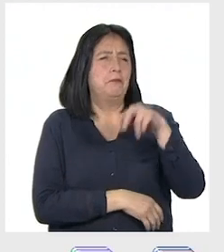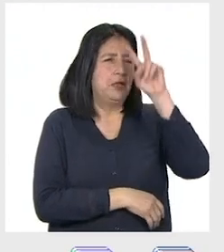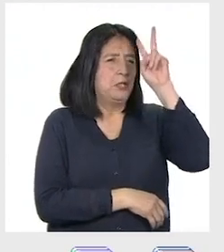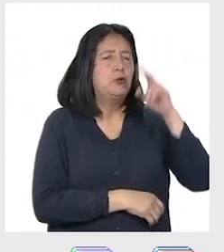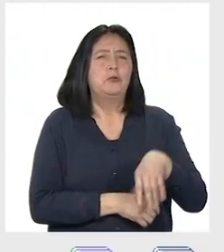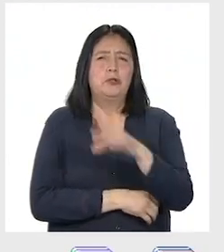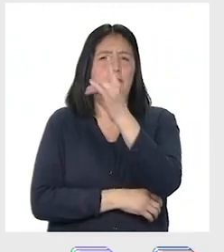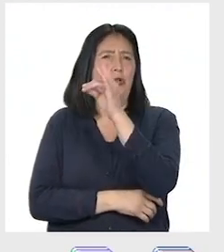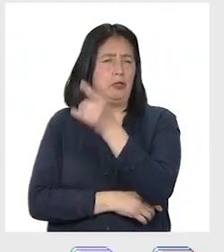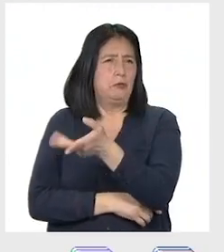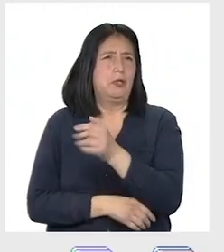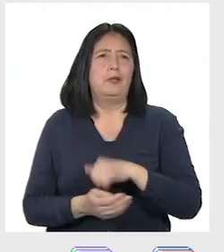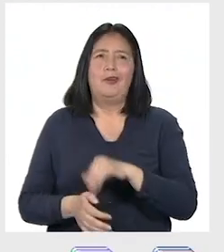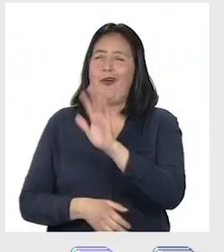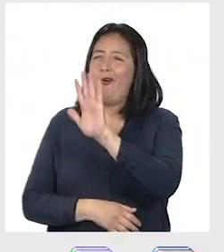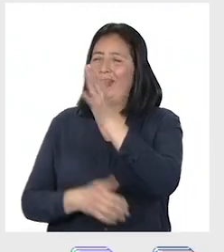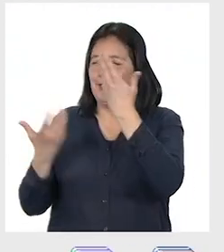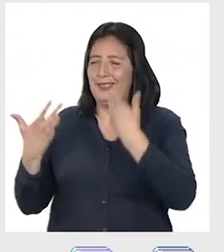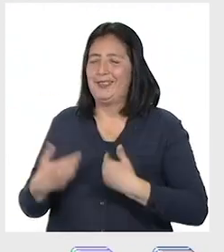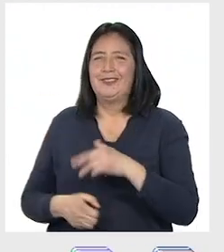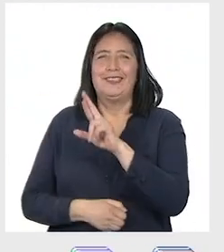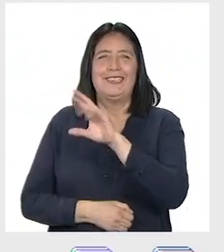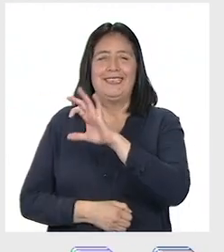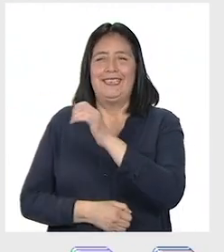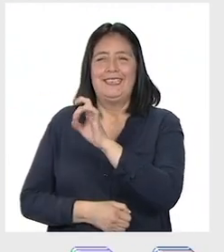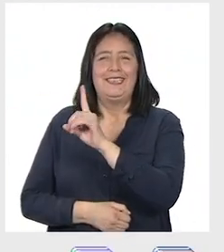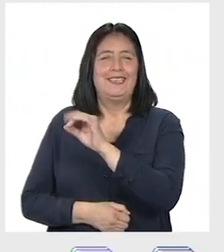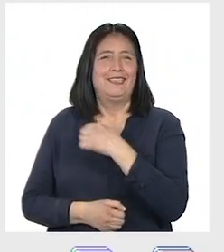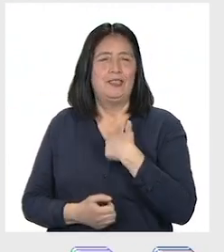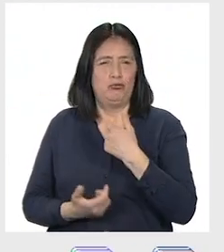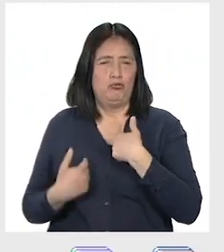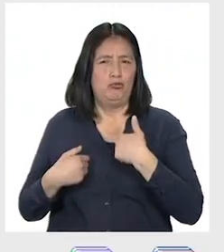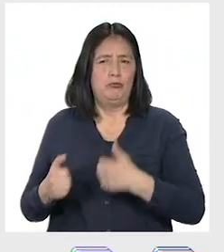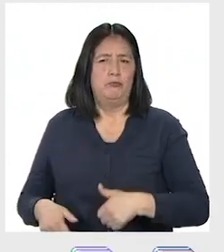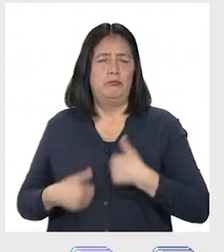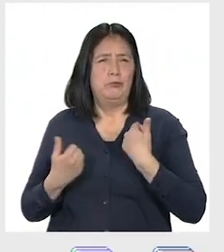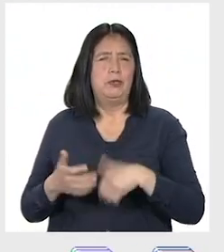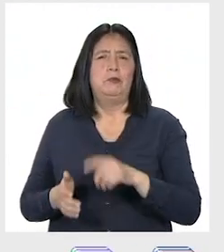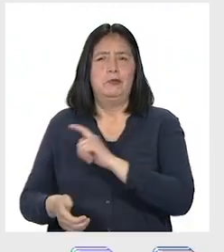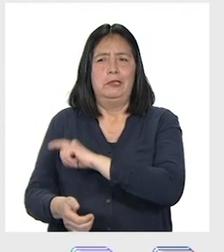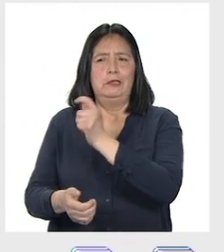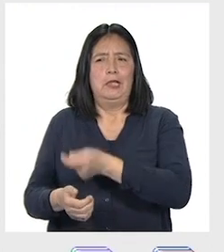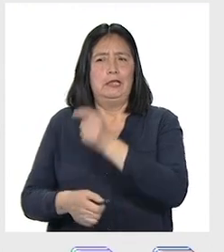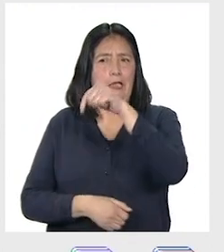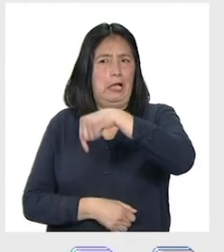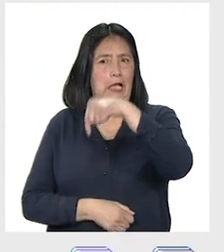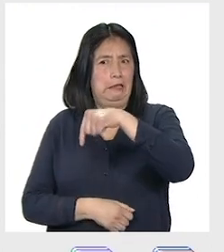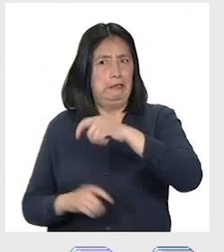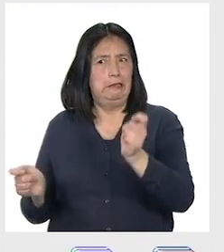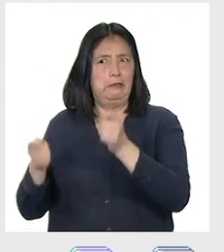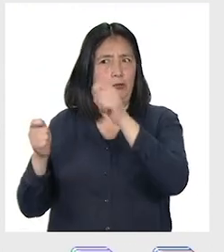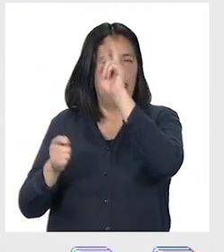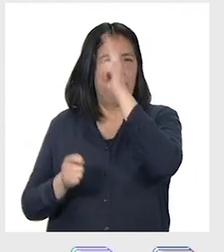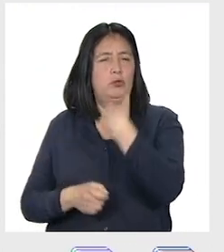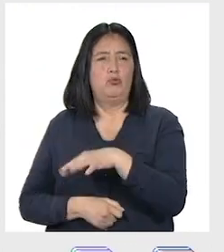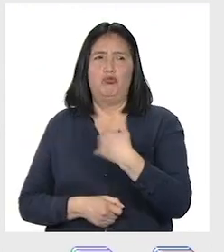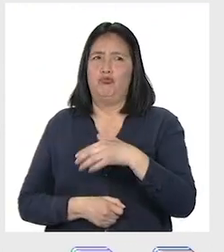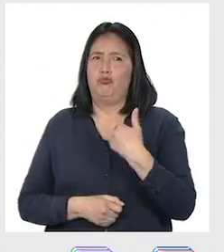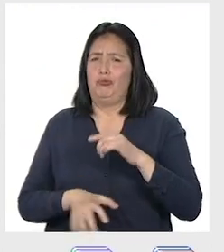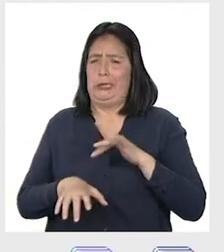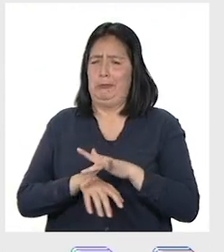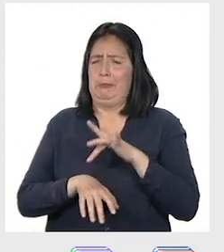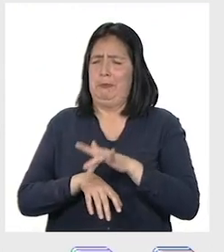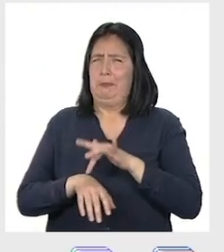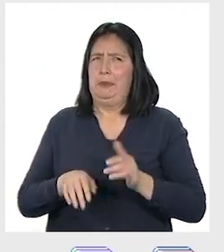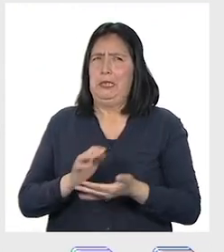Perú y Bolivia. Hola, me llamo Richard Pérez. Yo vivo en Tacna y aquí, en Fiestas Patrias, desde muy